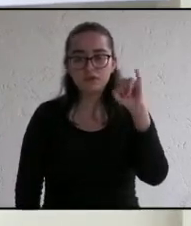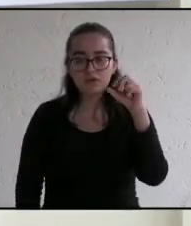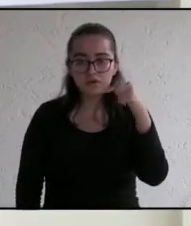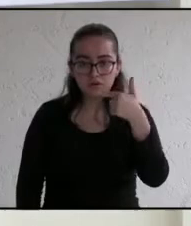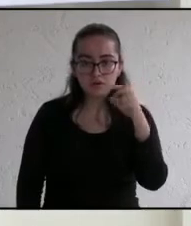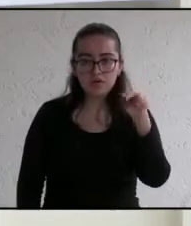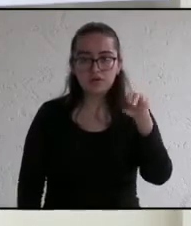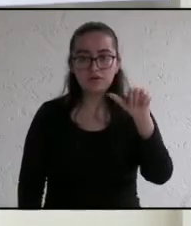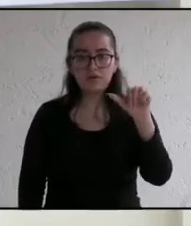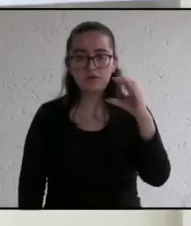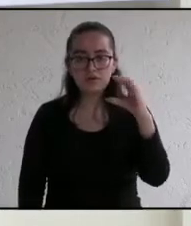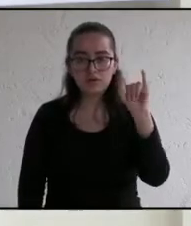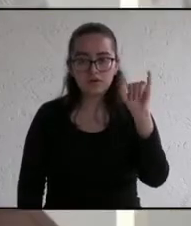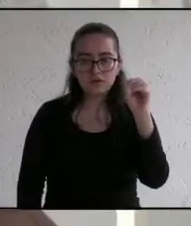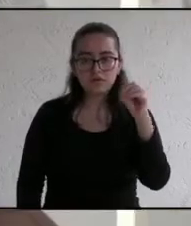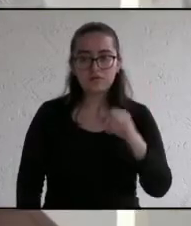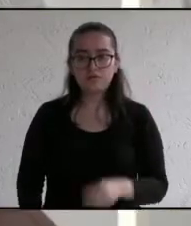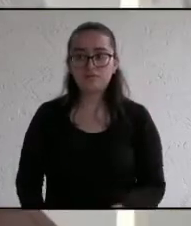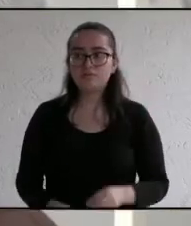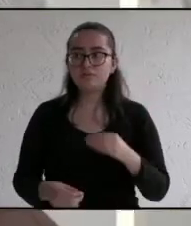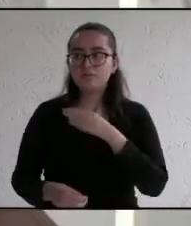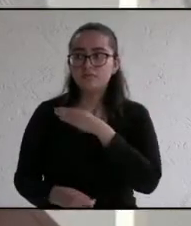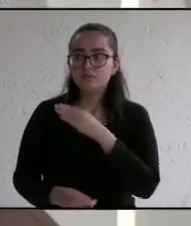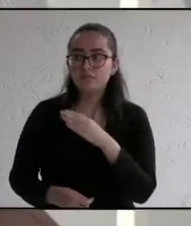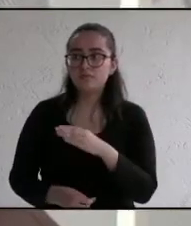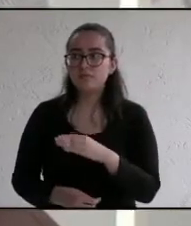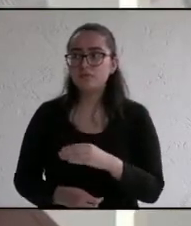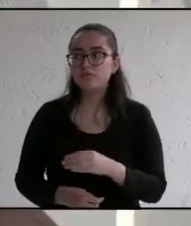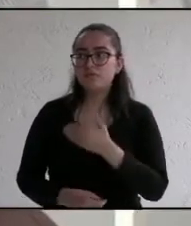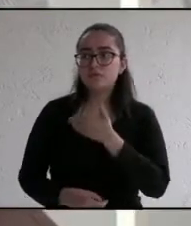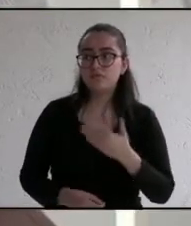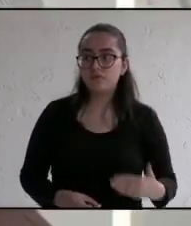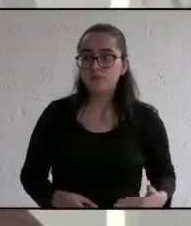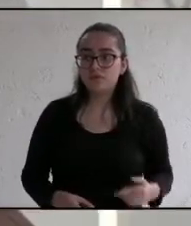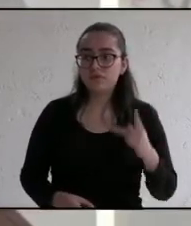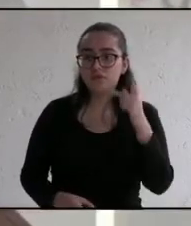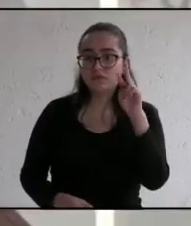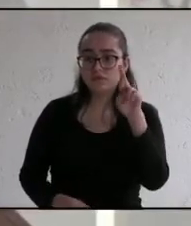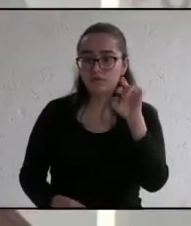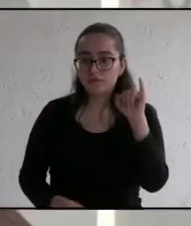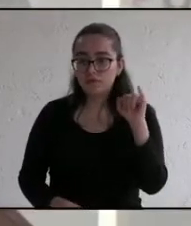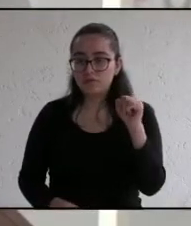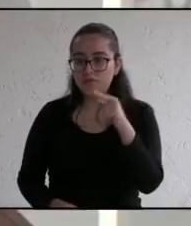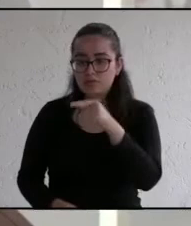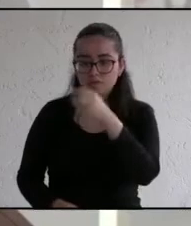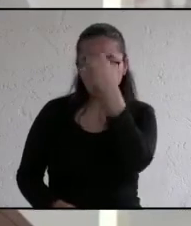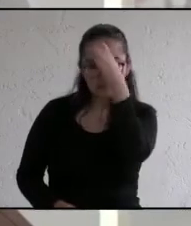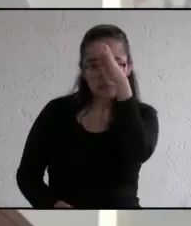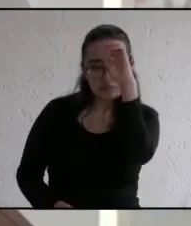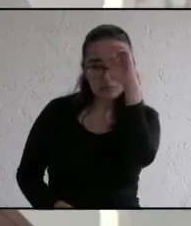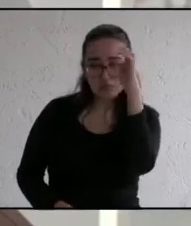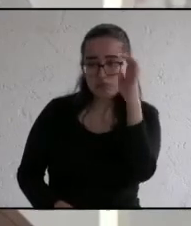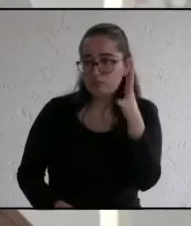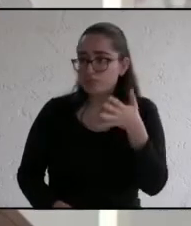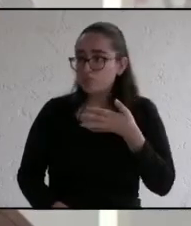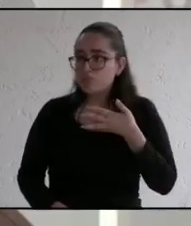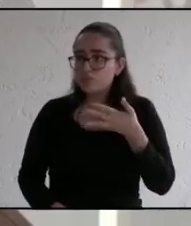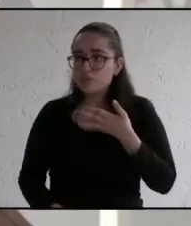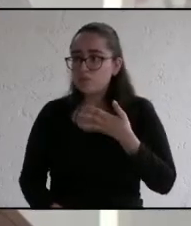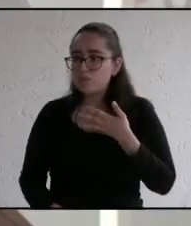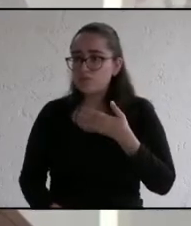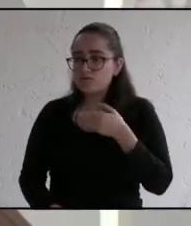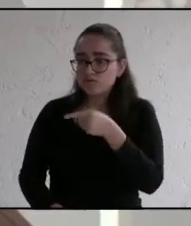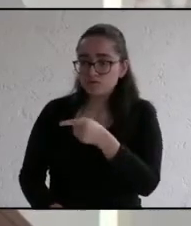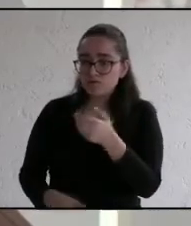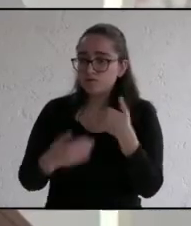candidato 30 segundos. Para la candidata del PRI la inexperiencia de la candidata no ha entendido que se puede